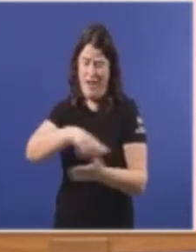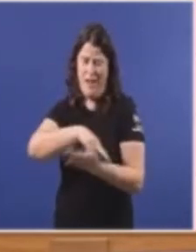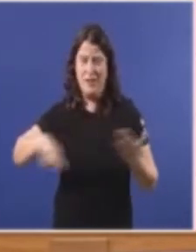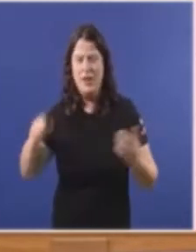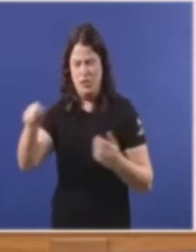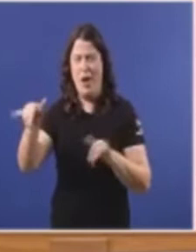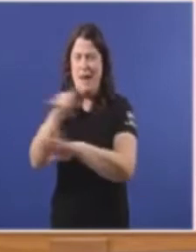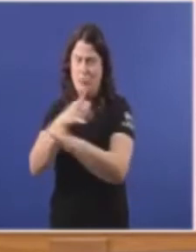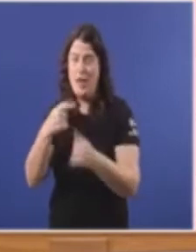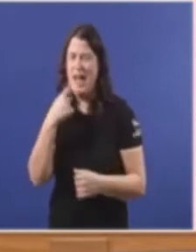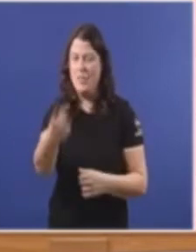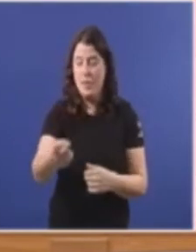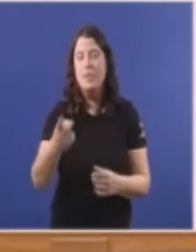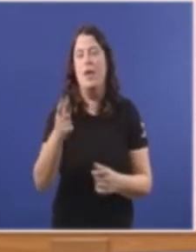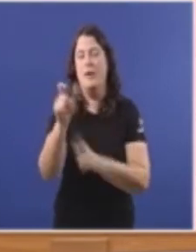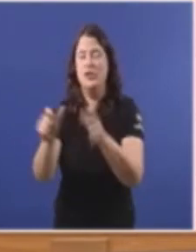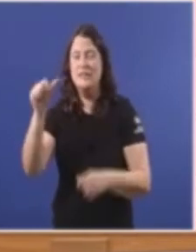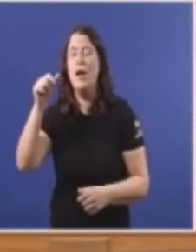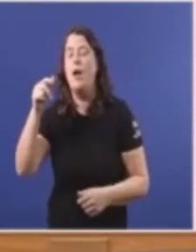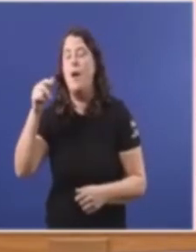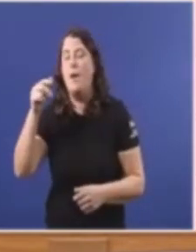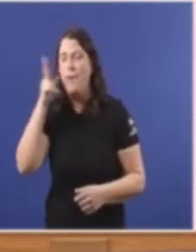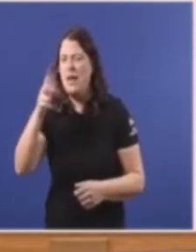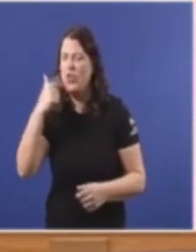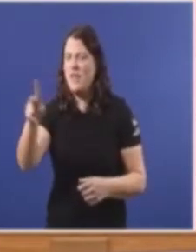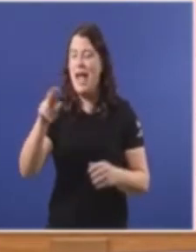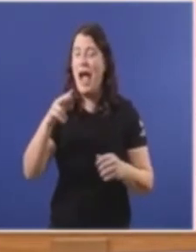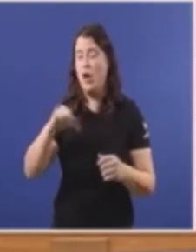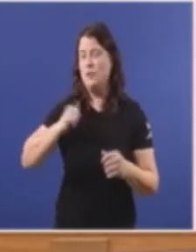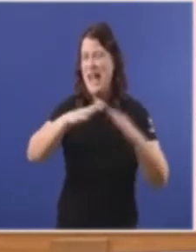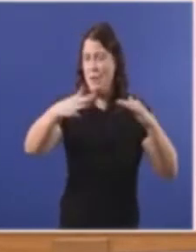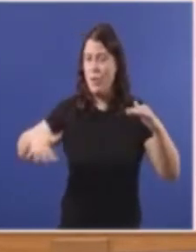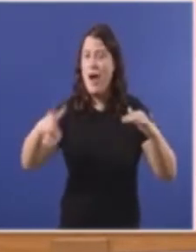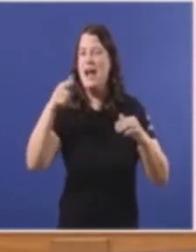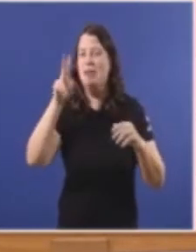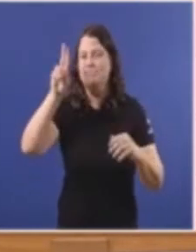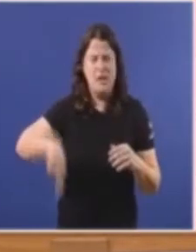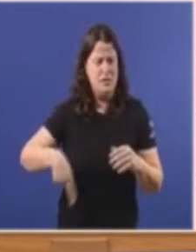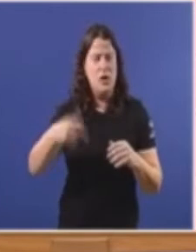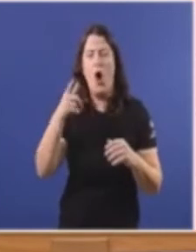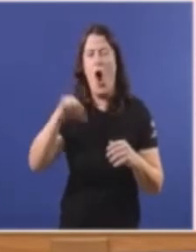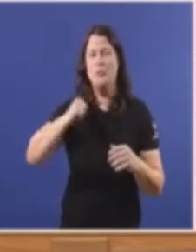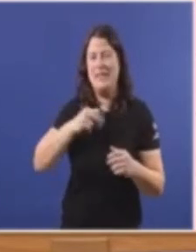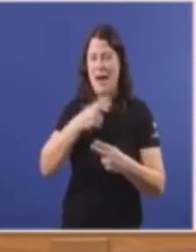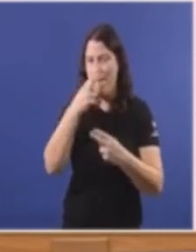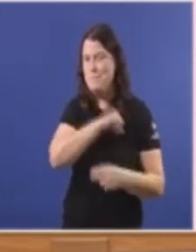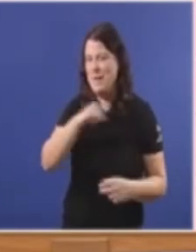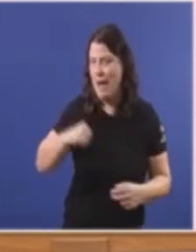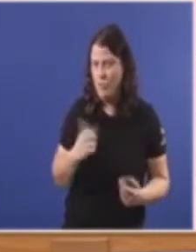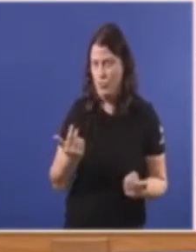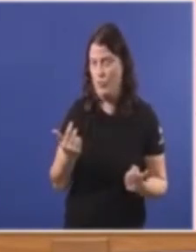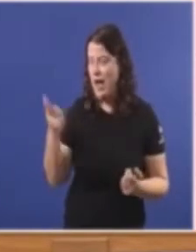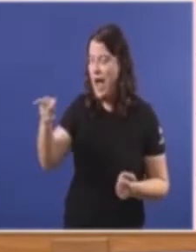Decindo Os ciudadanos de Vigo Que o Hospital Boroconquero Un hospital privado Vostedes estaba ali E agora Volve a estar aquí